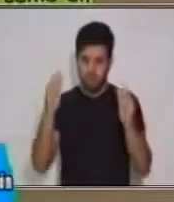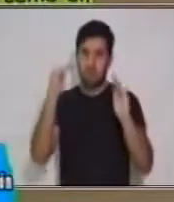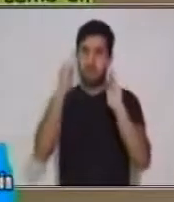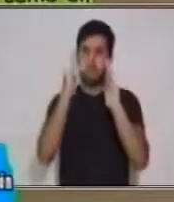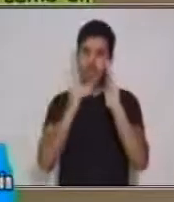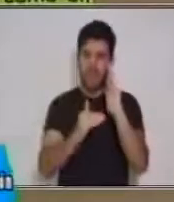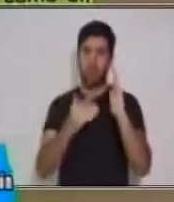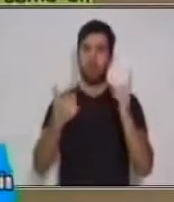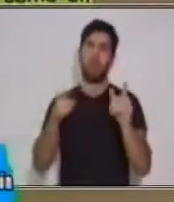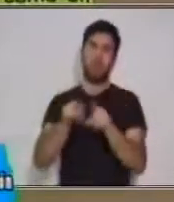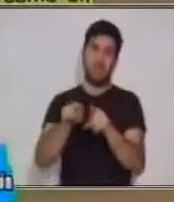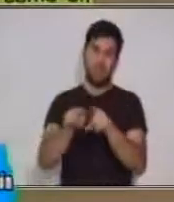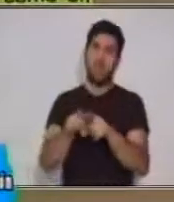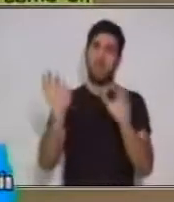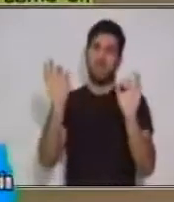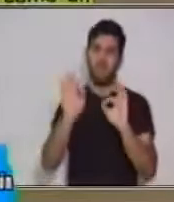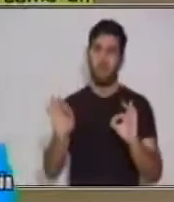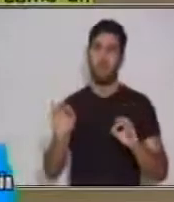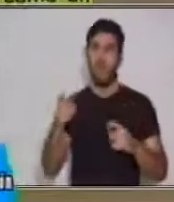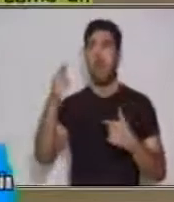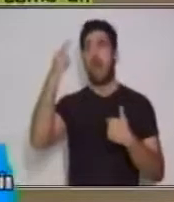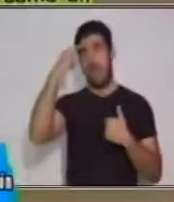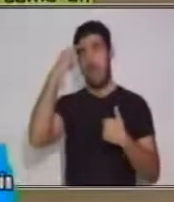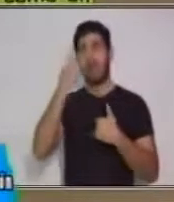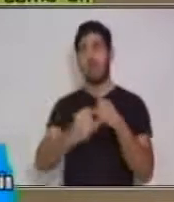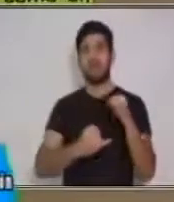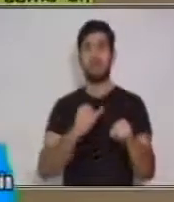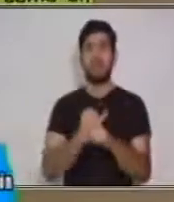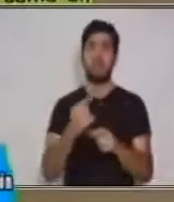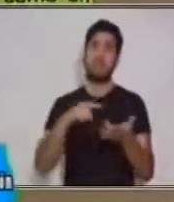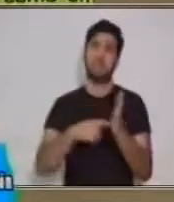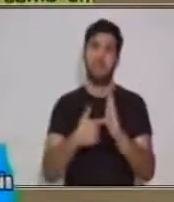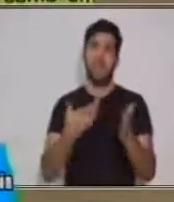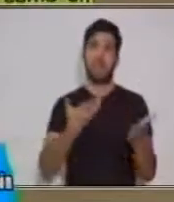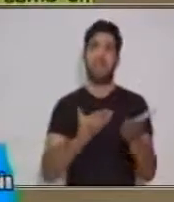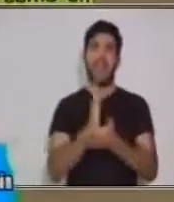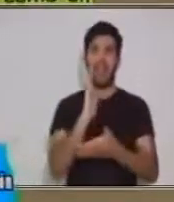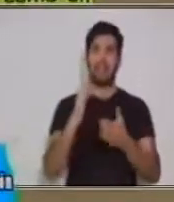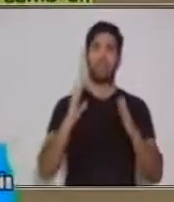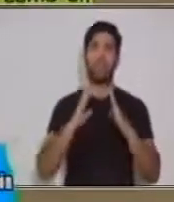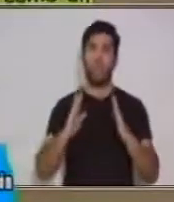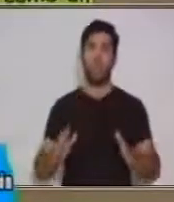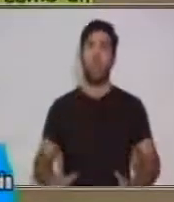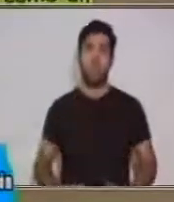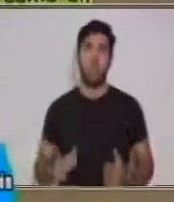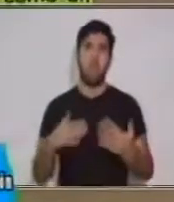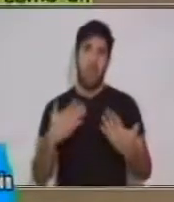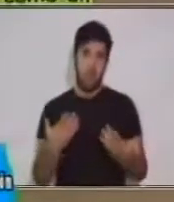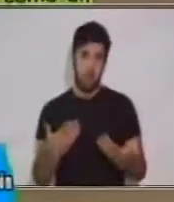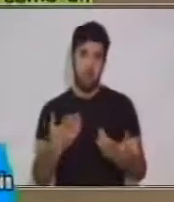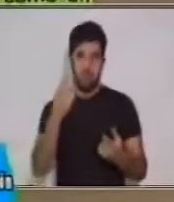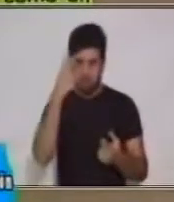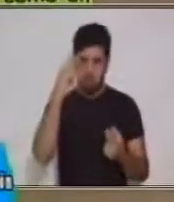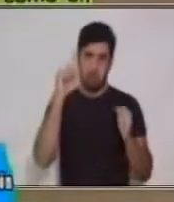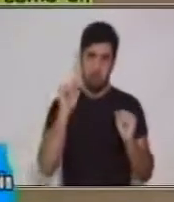Así como el considerar Internet como un derecho humano. Lo cual prueba,